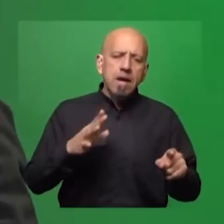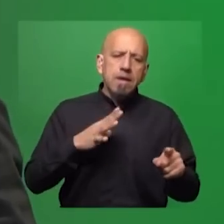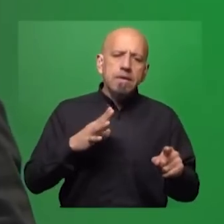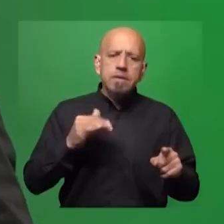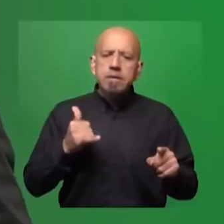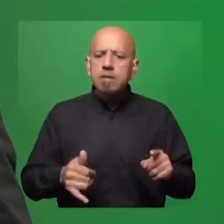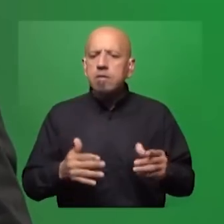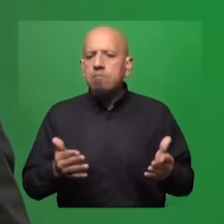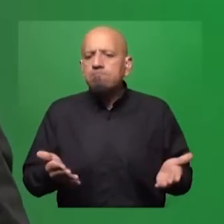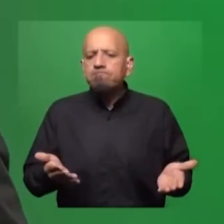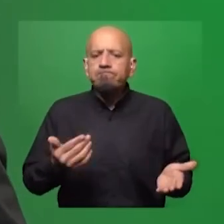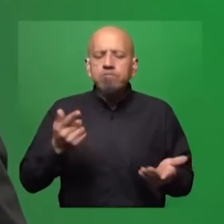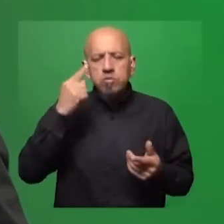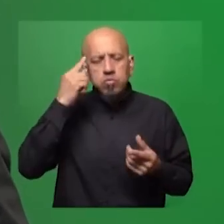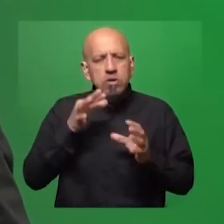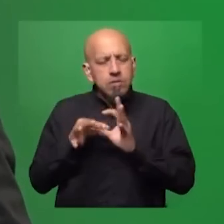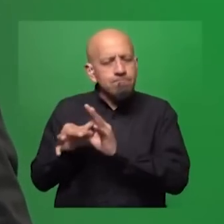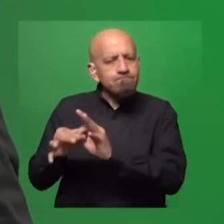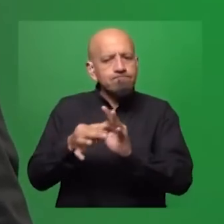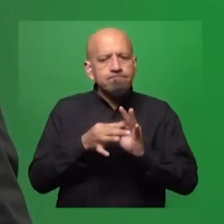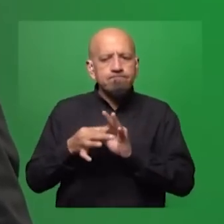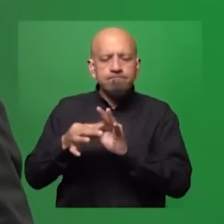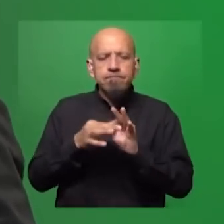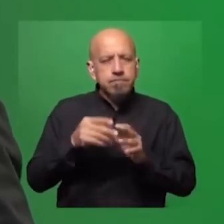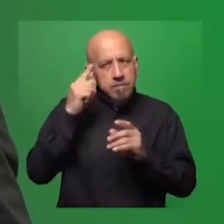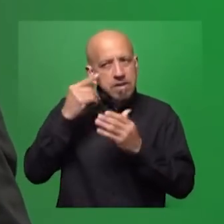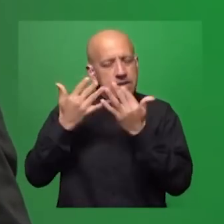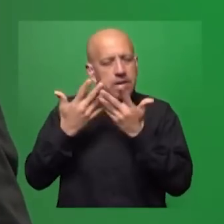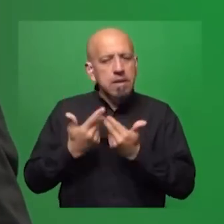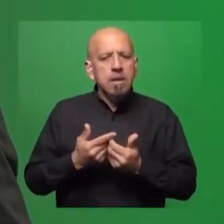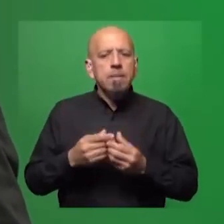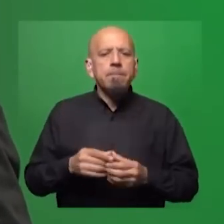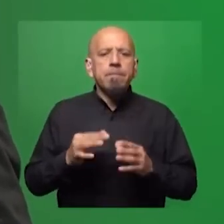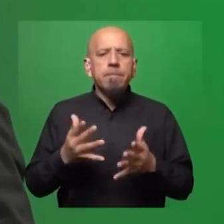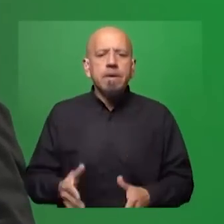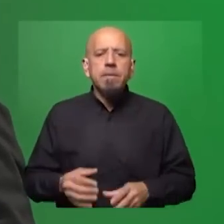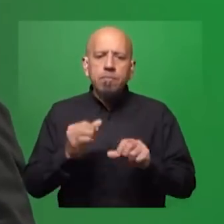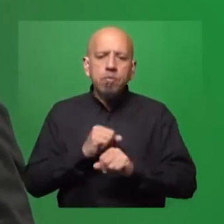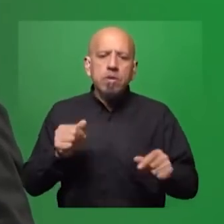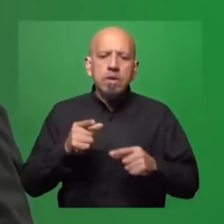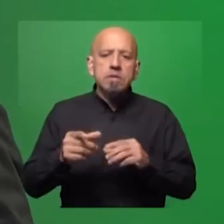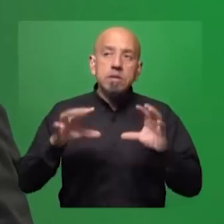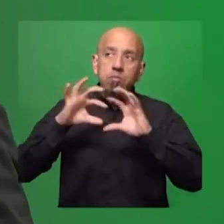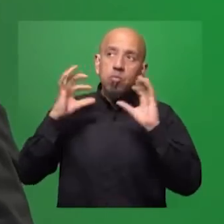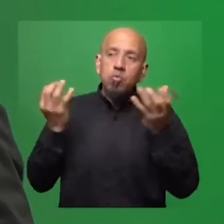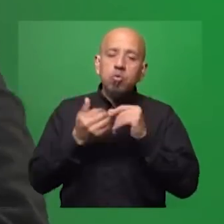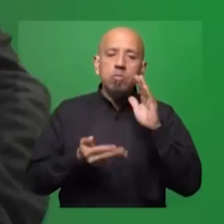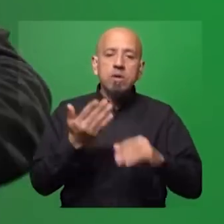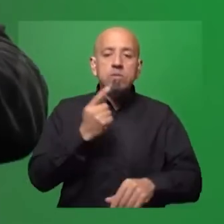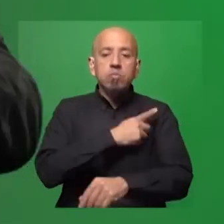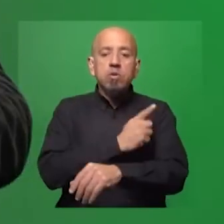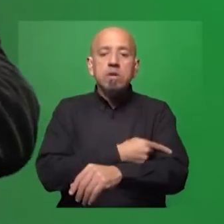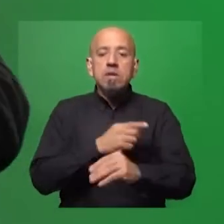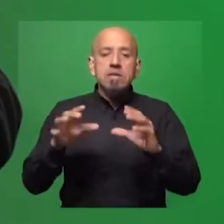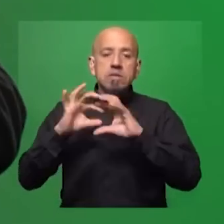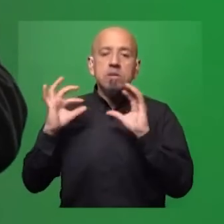yo diría, una alianza estratégica entre estos dos continentes. Primero, para poder pesar más en el mundo. Esto que decíamos al principio. Si el